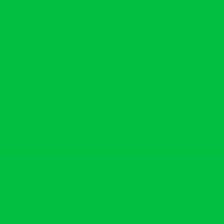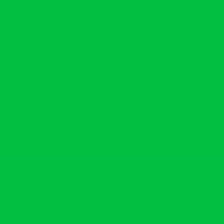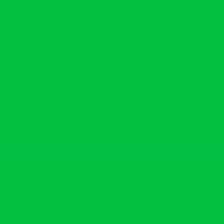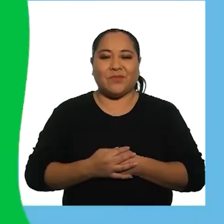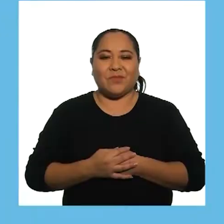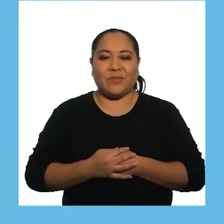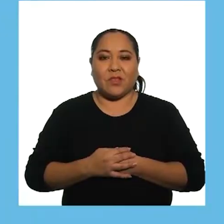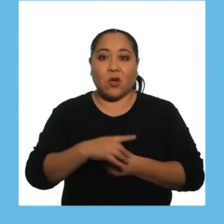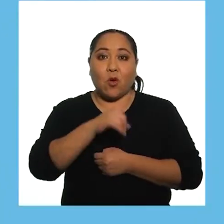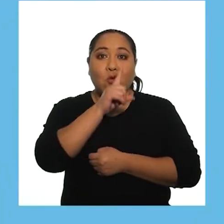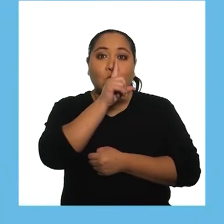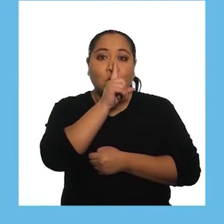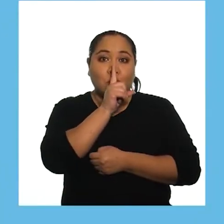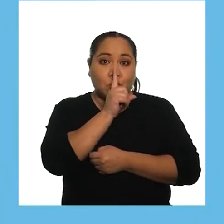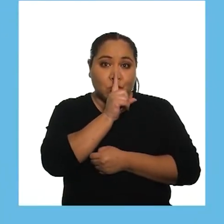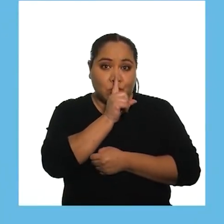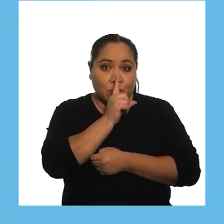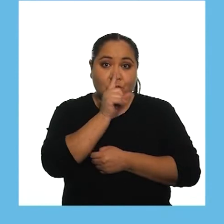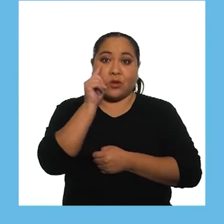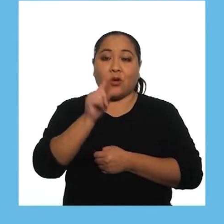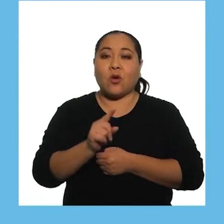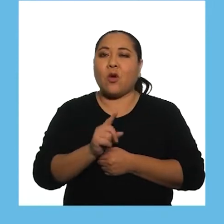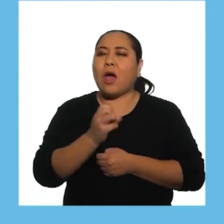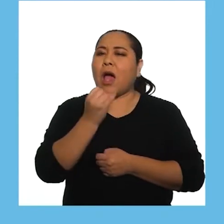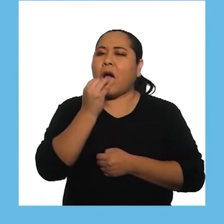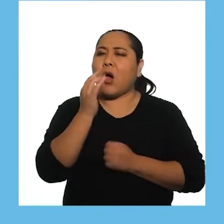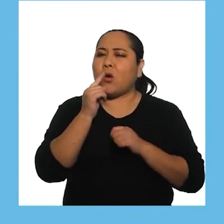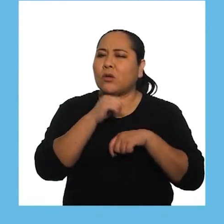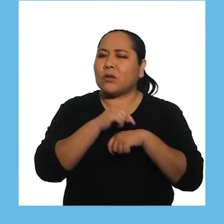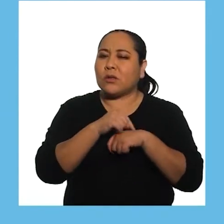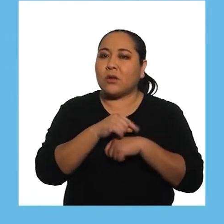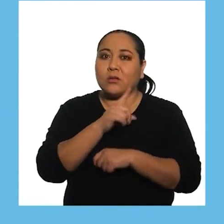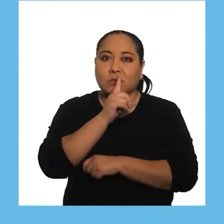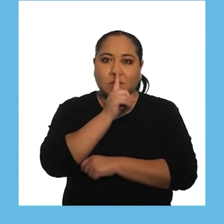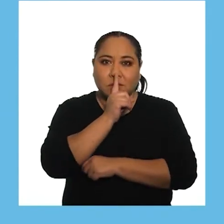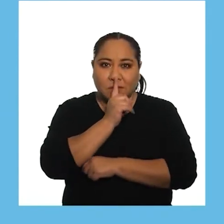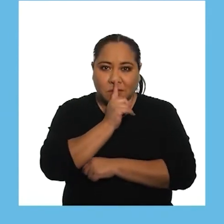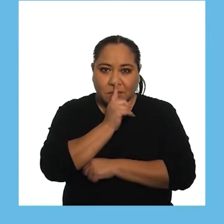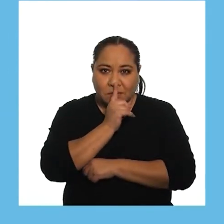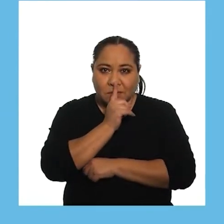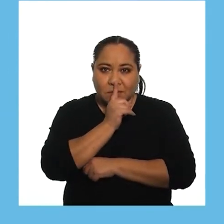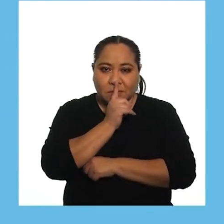Guarda silencio durante unos segundos